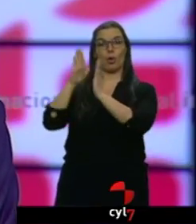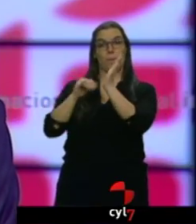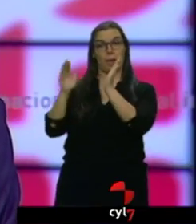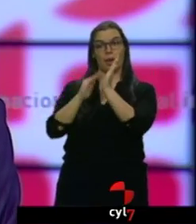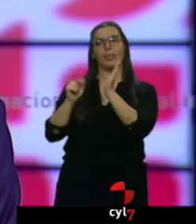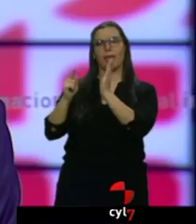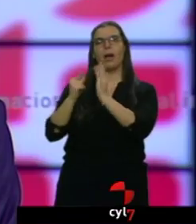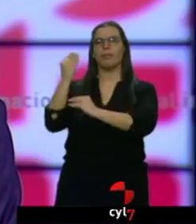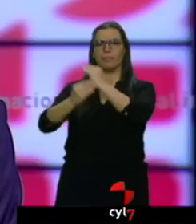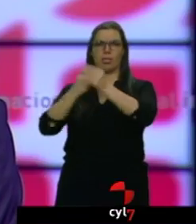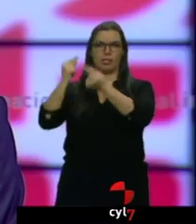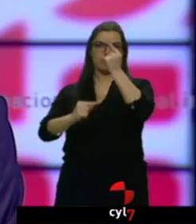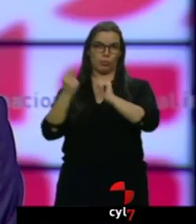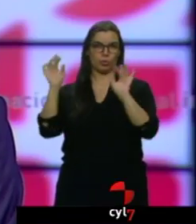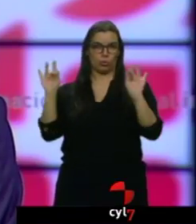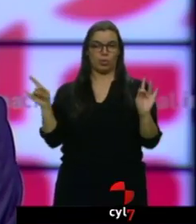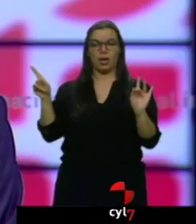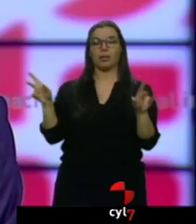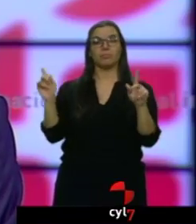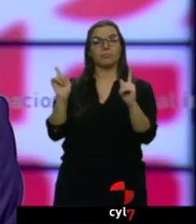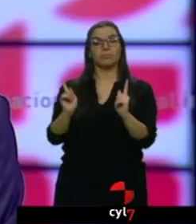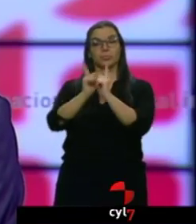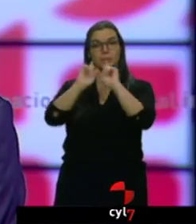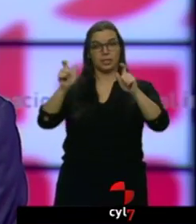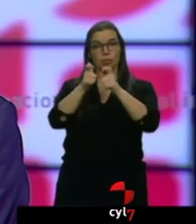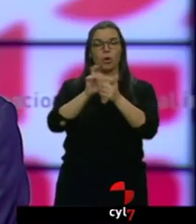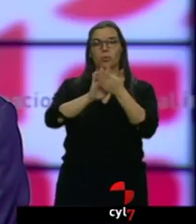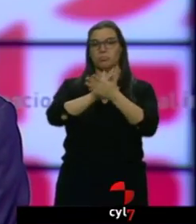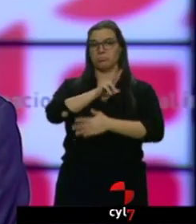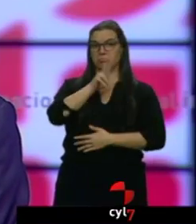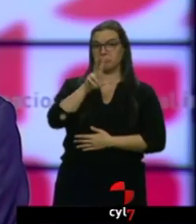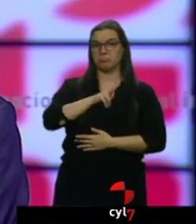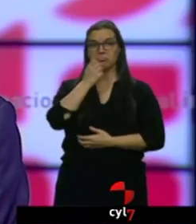cuentas. En el encuentro, en un clima muy cordial, abordaron también otros asuntos.